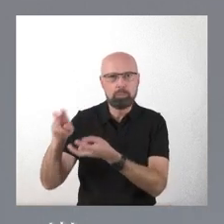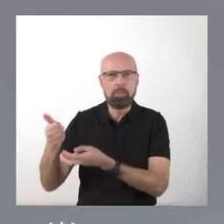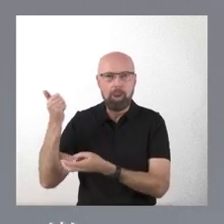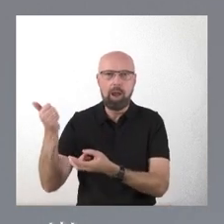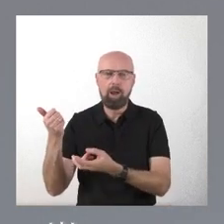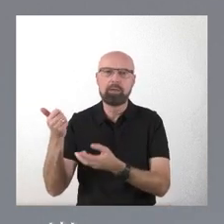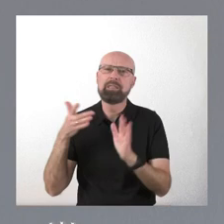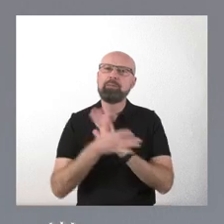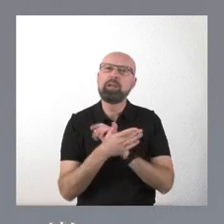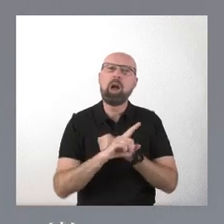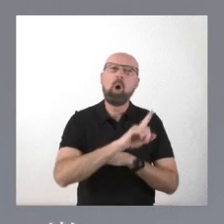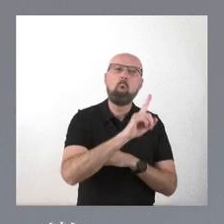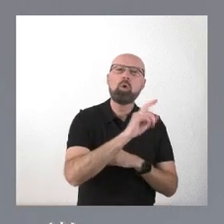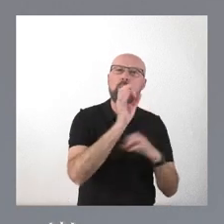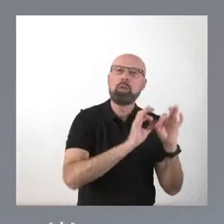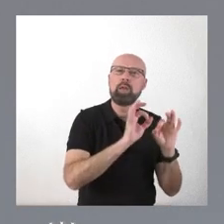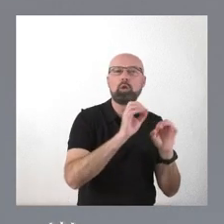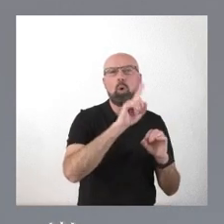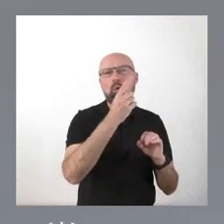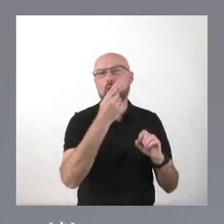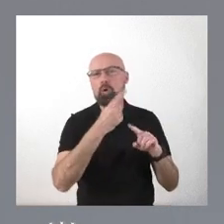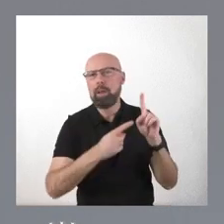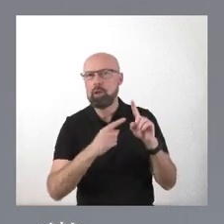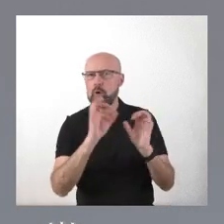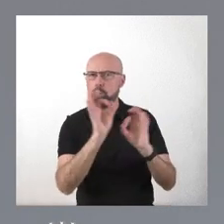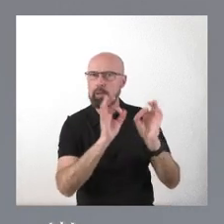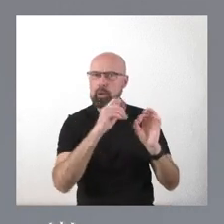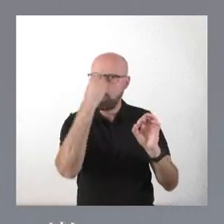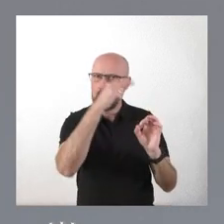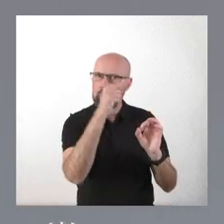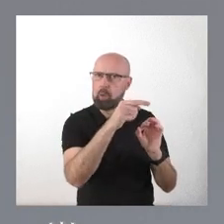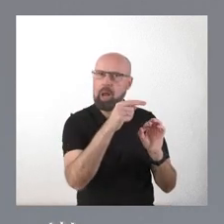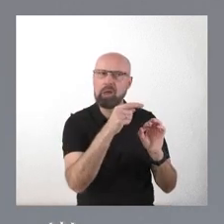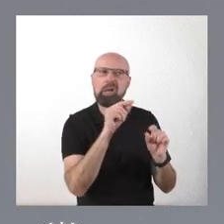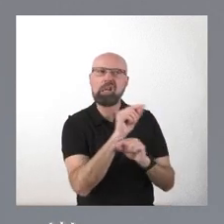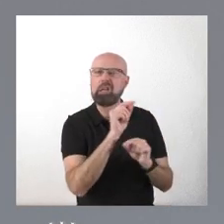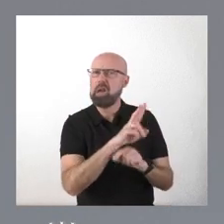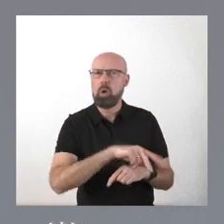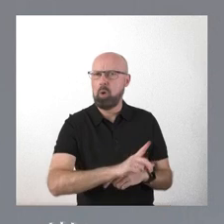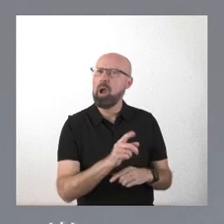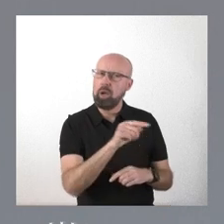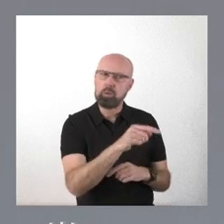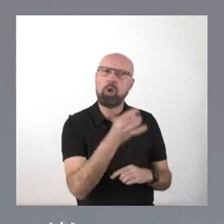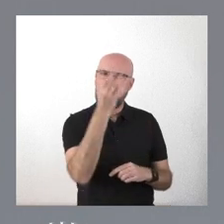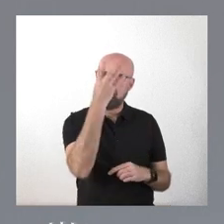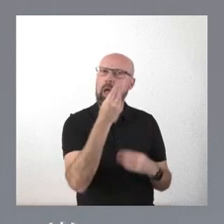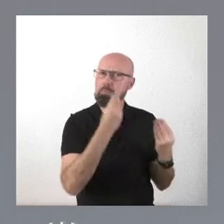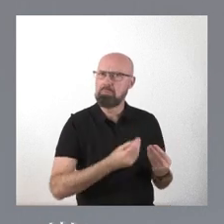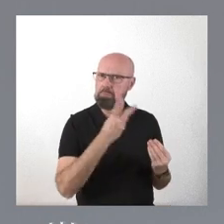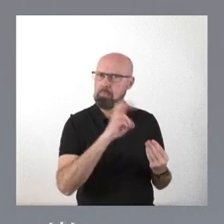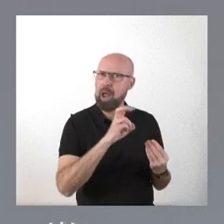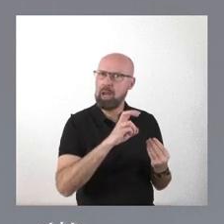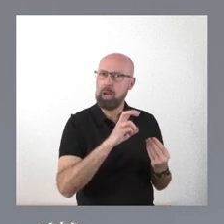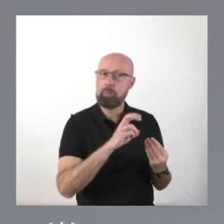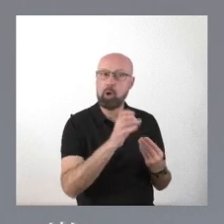cinco por ciento cultural. Esa fue una gran iniciativa y a partir de esa iniciativa nos ponemos a pensar,